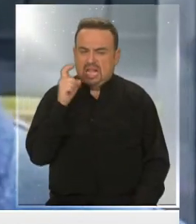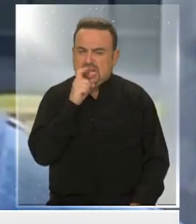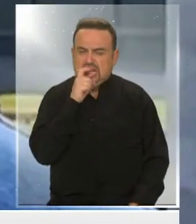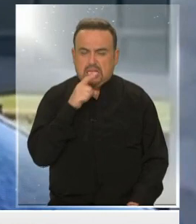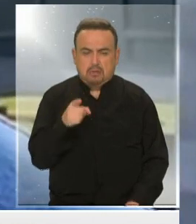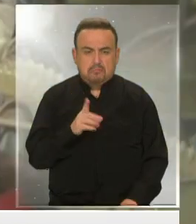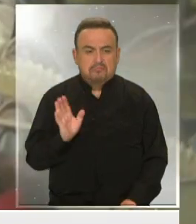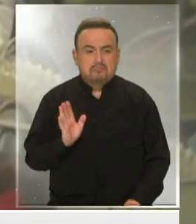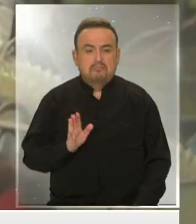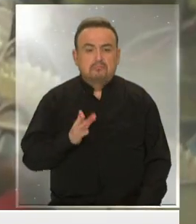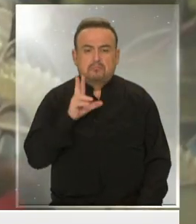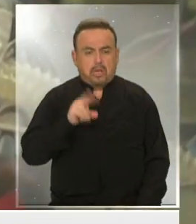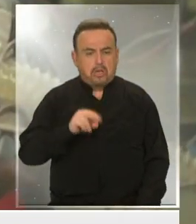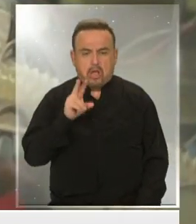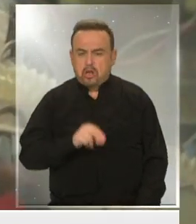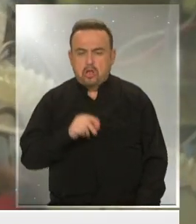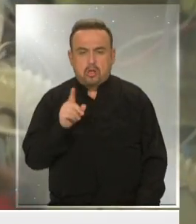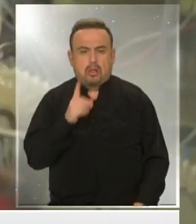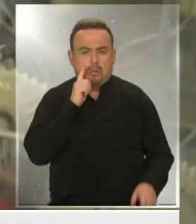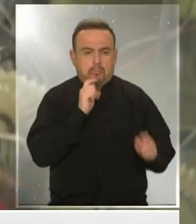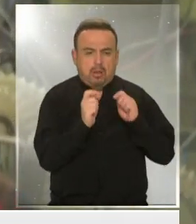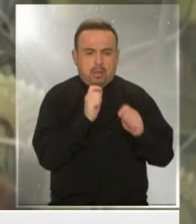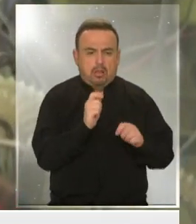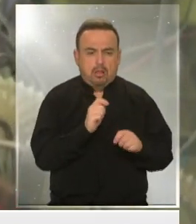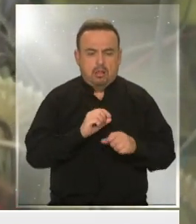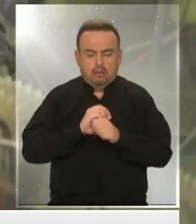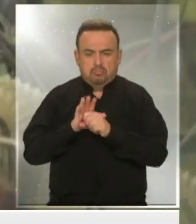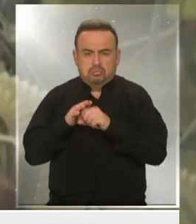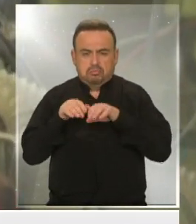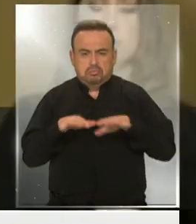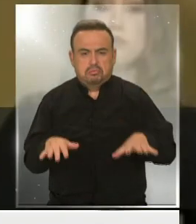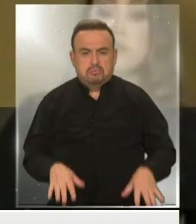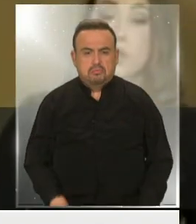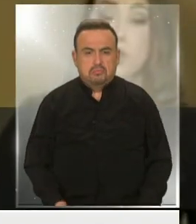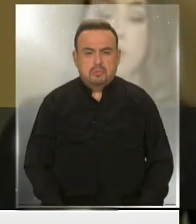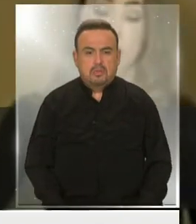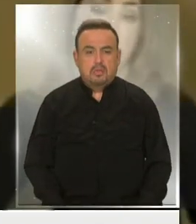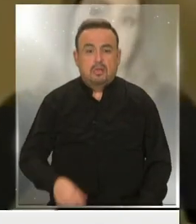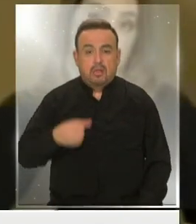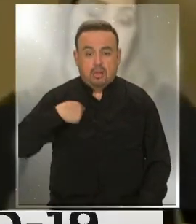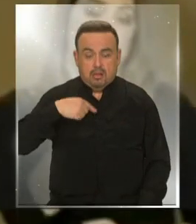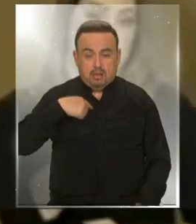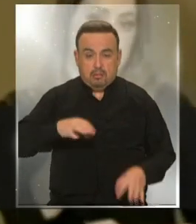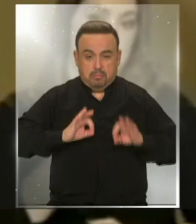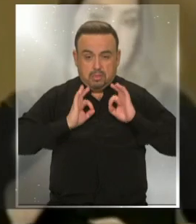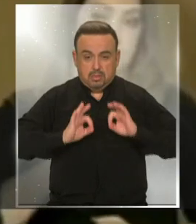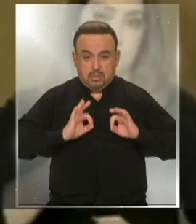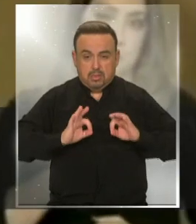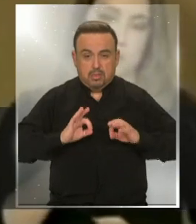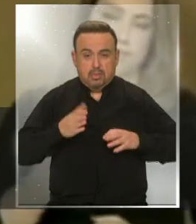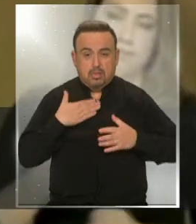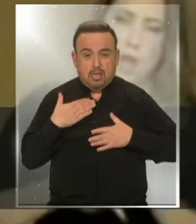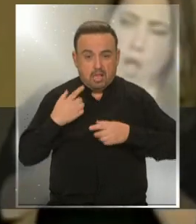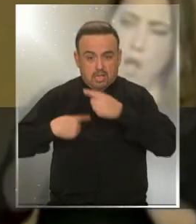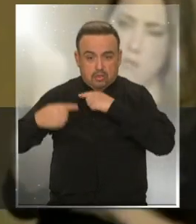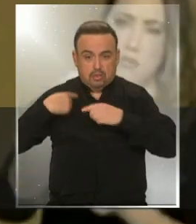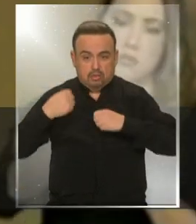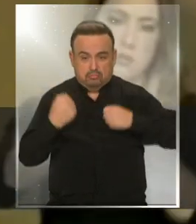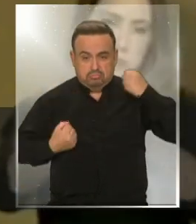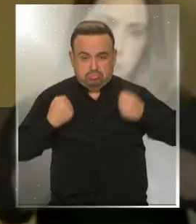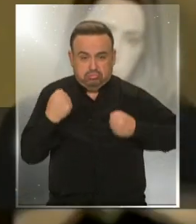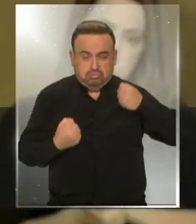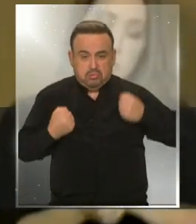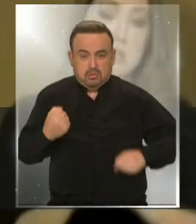sobre todo por su negacionismo sobre el peligro del nuevo coronavirus. En mi caso particular, por mi histórico de